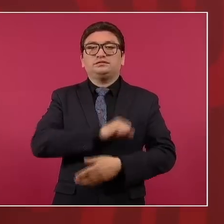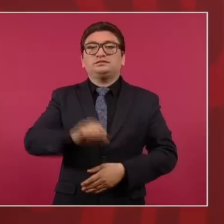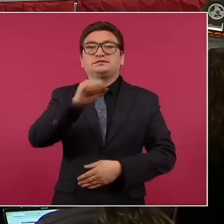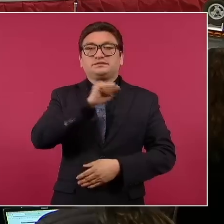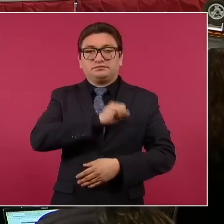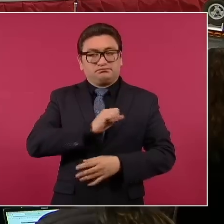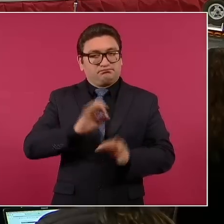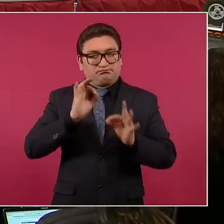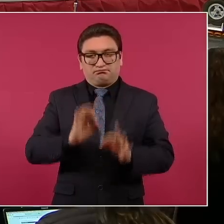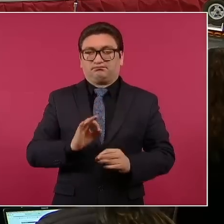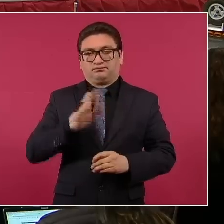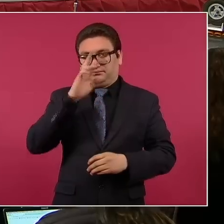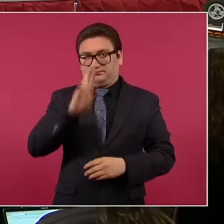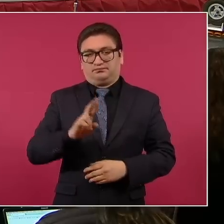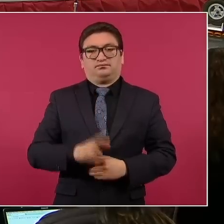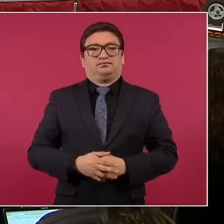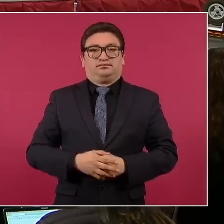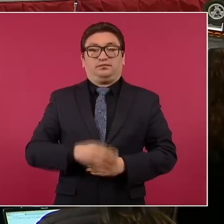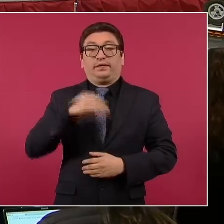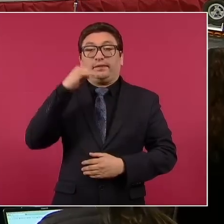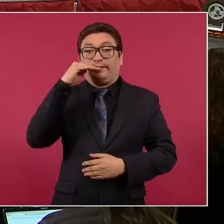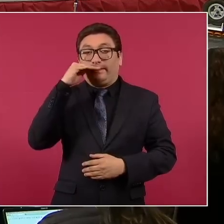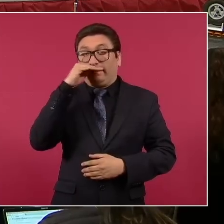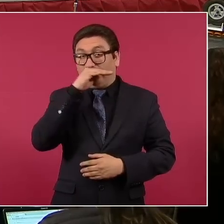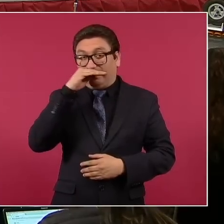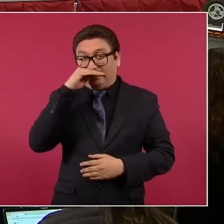gratuito.